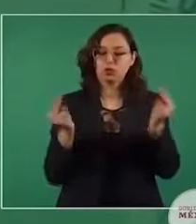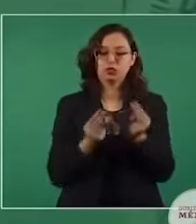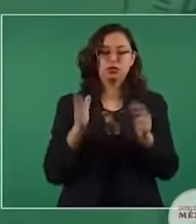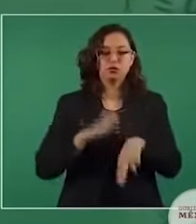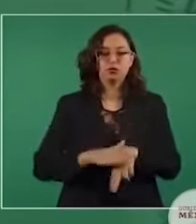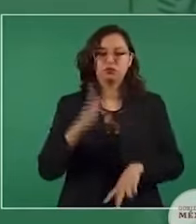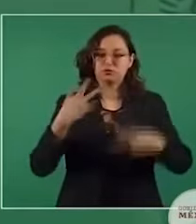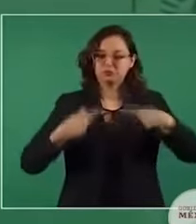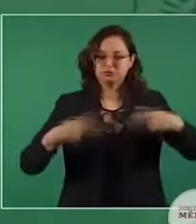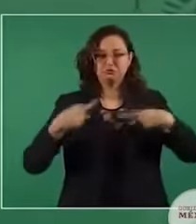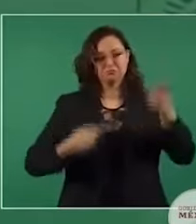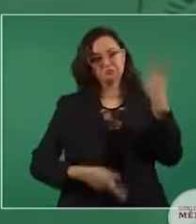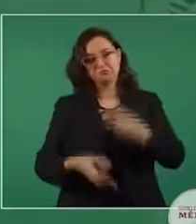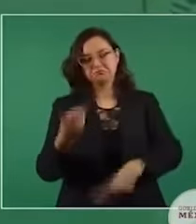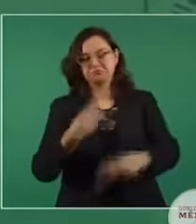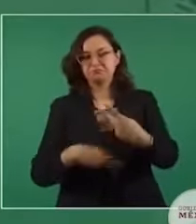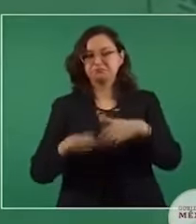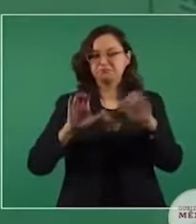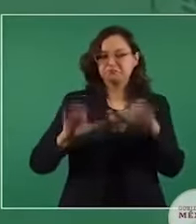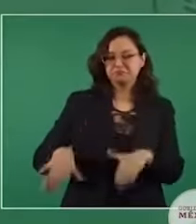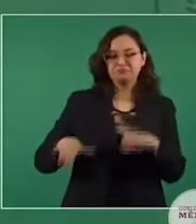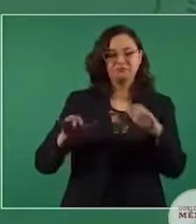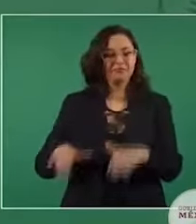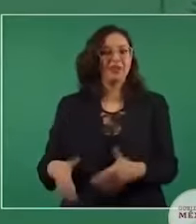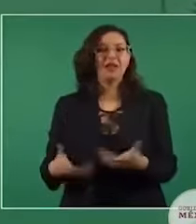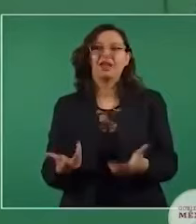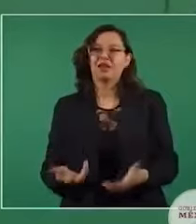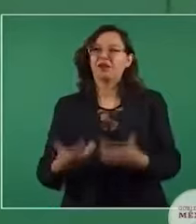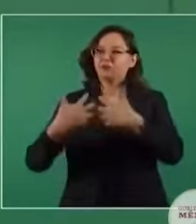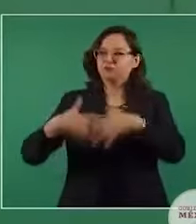operadores, maquinistas.